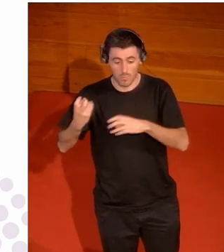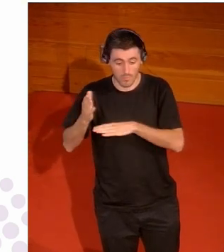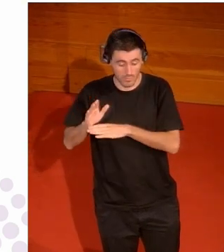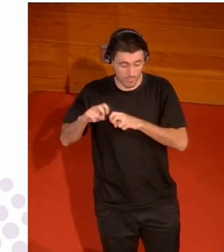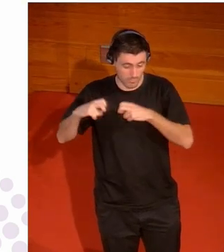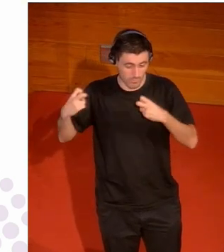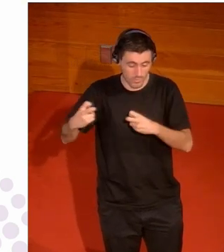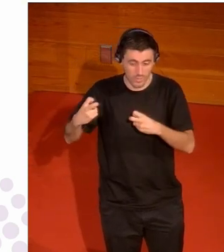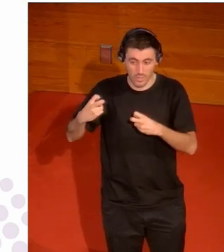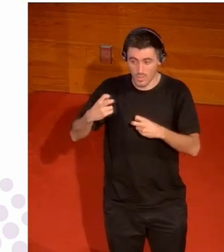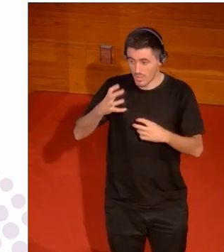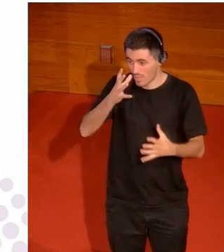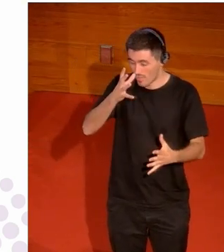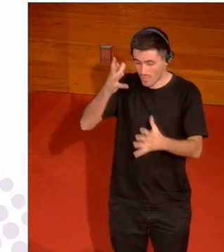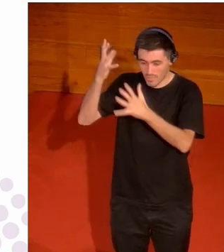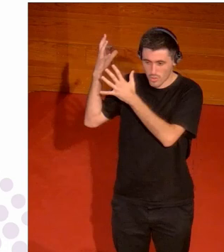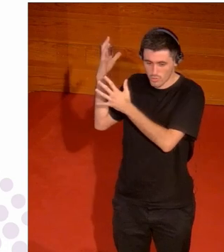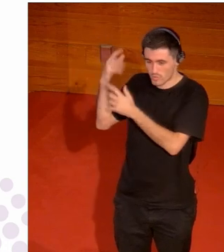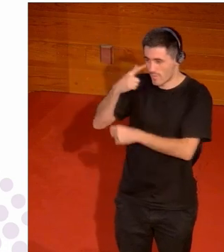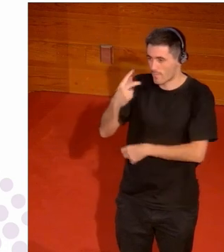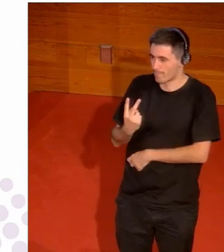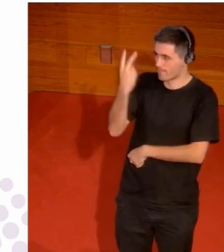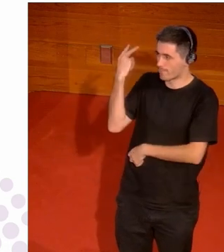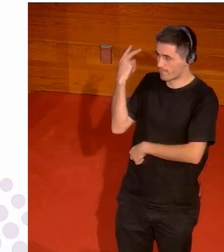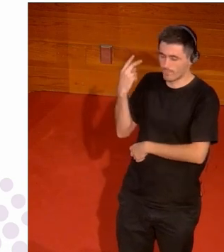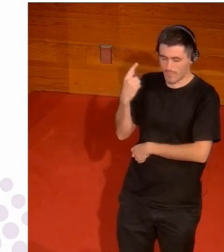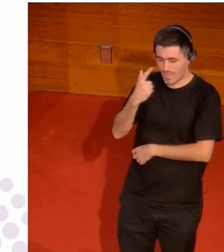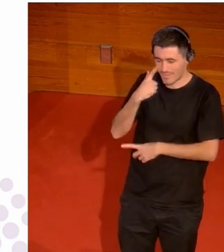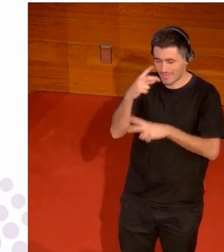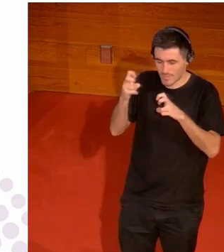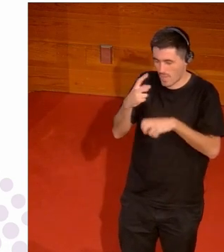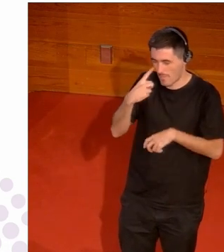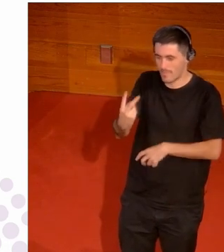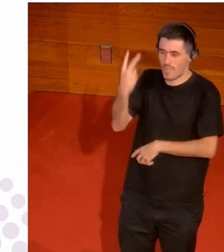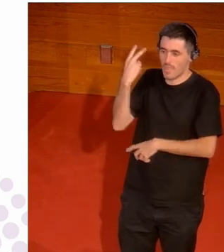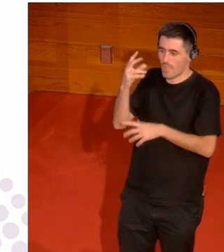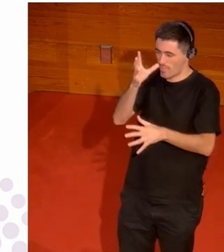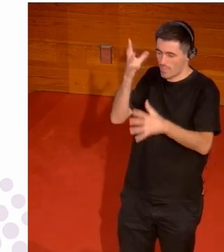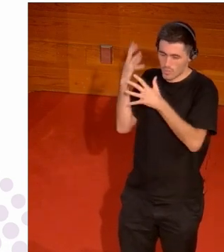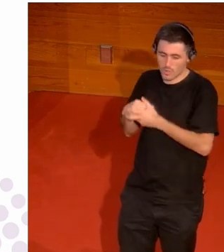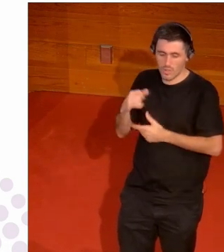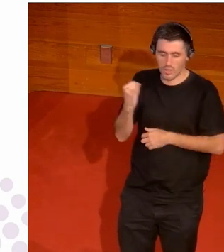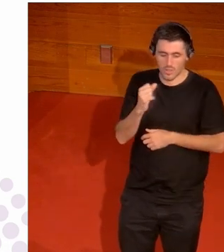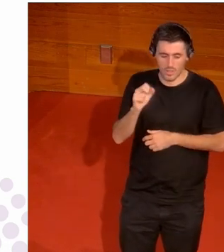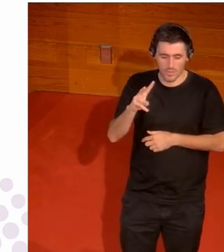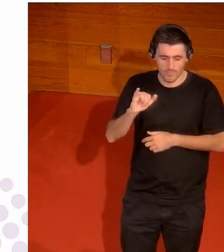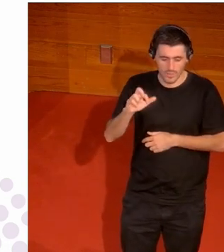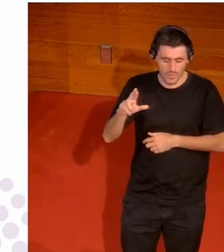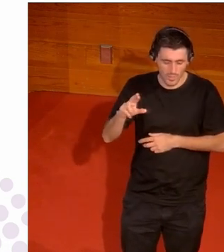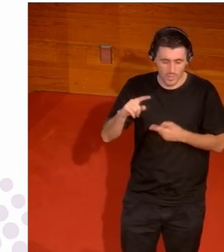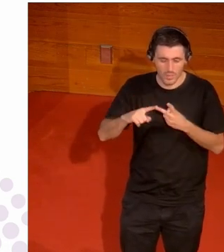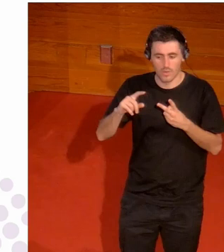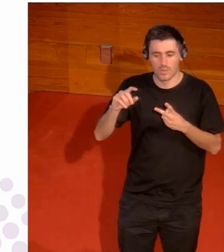amarkadabaten atzera begirakoa izango dena Javier Espinoza Haneira Zabal eta Santi Palazios